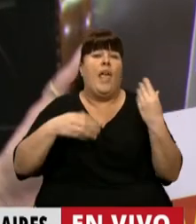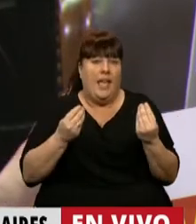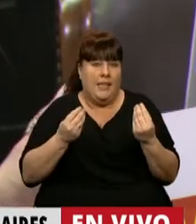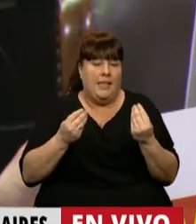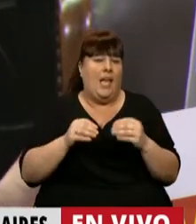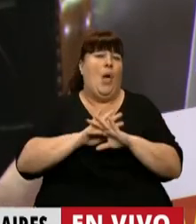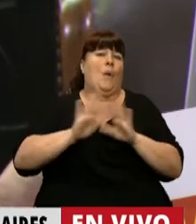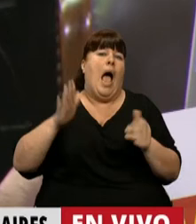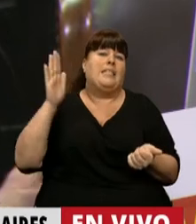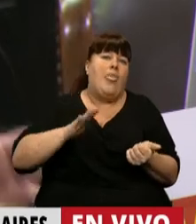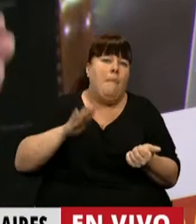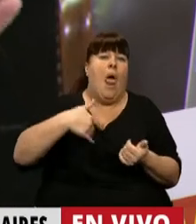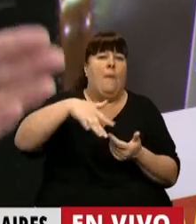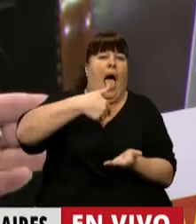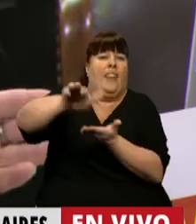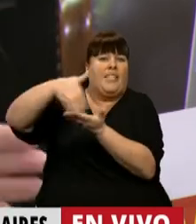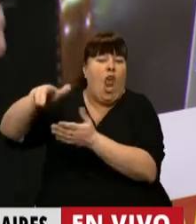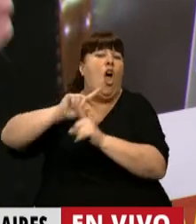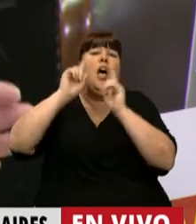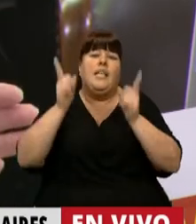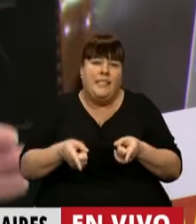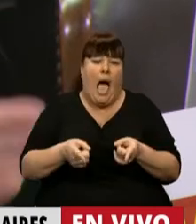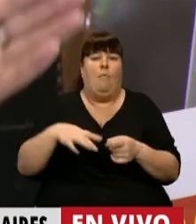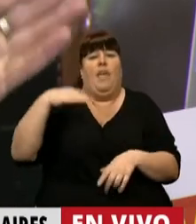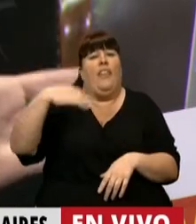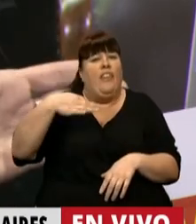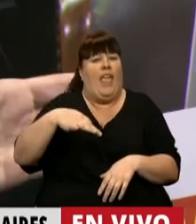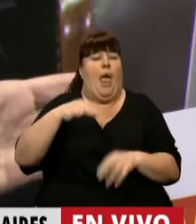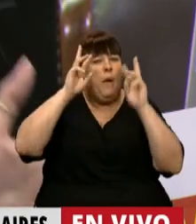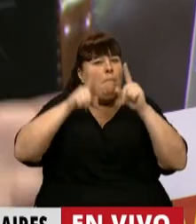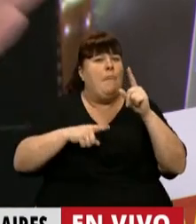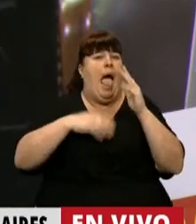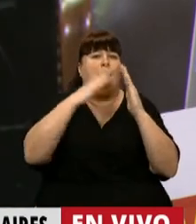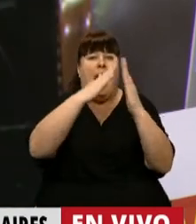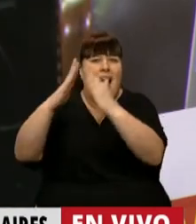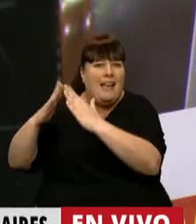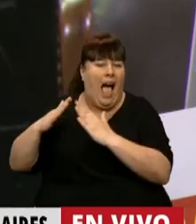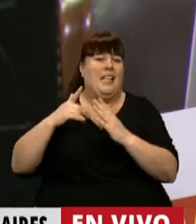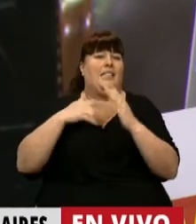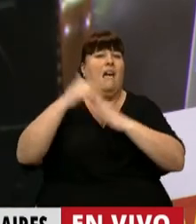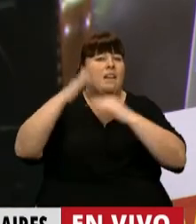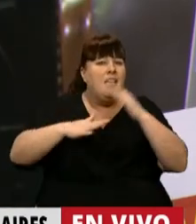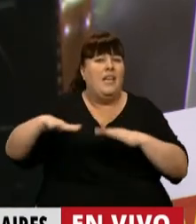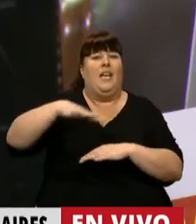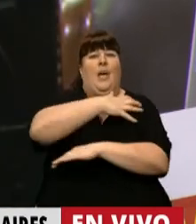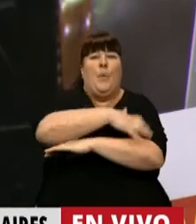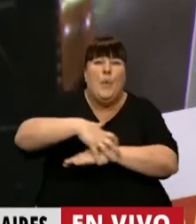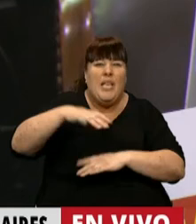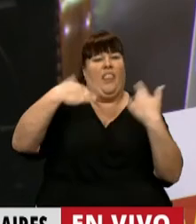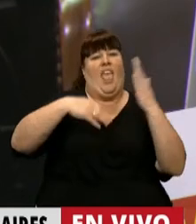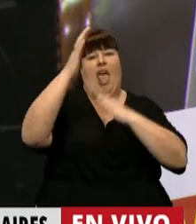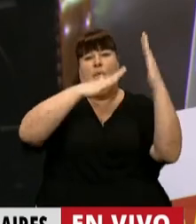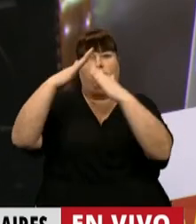cesar toda amenaza de desalojo, sino también proceder a un plan de vivienda popular y a la urbanización de todos los